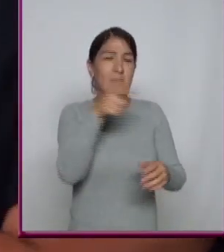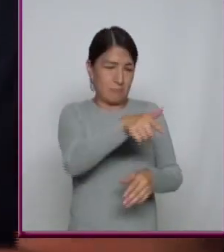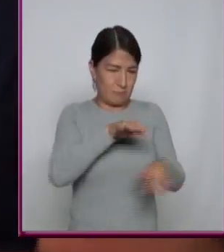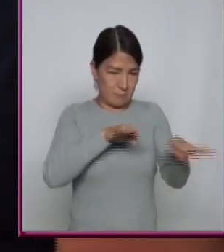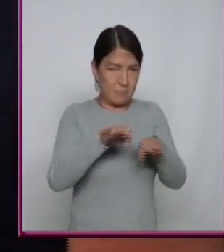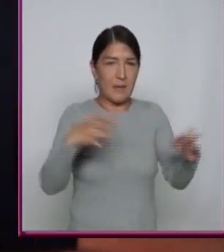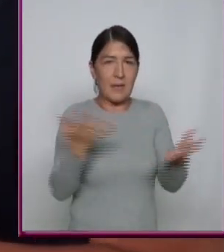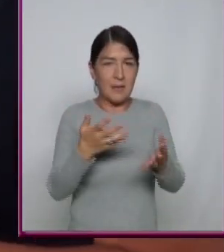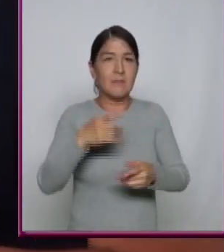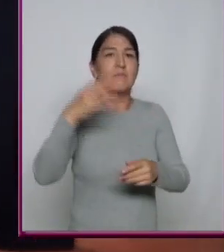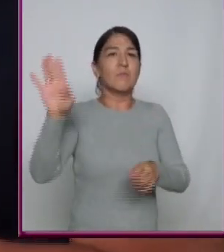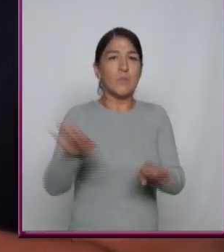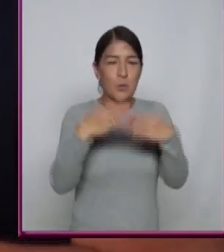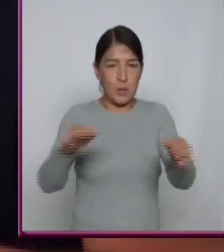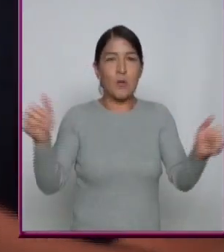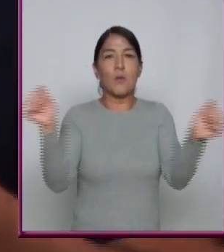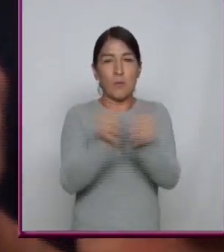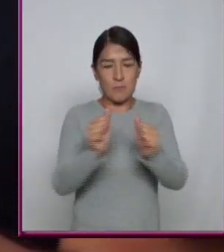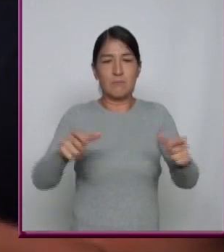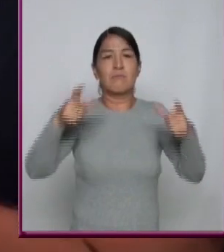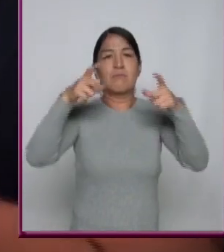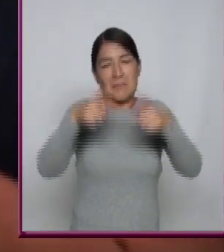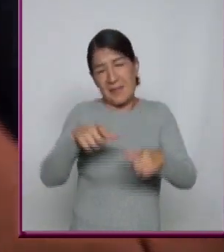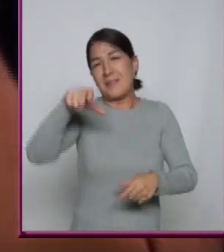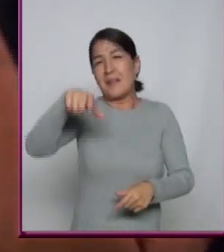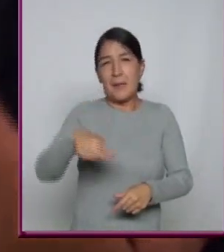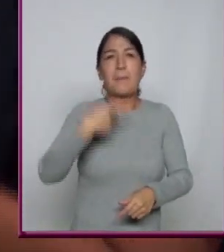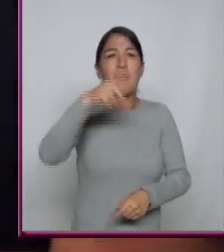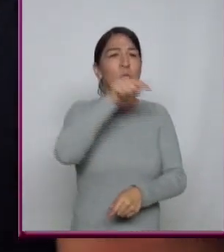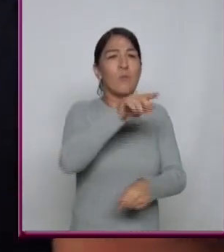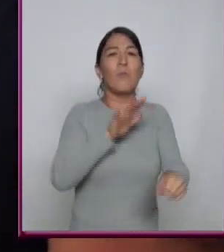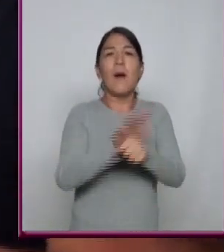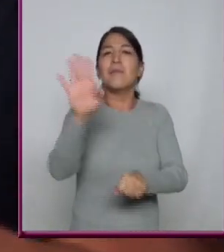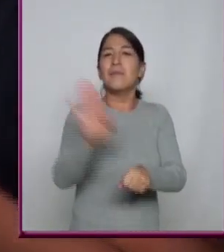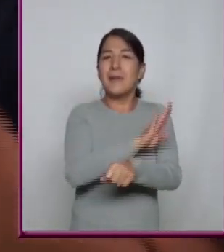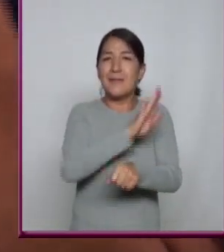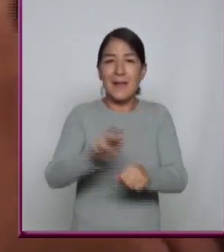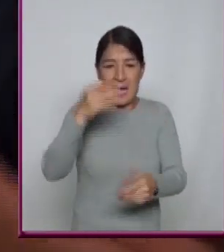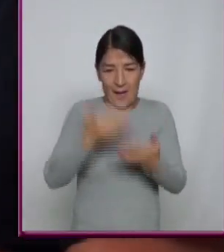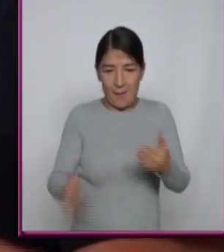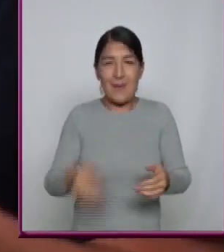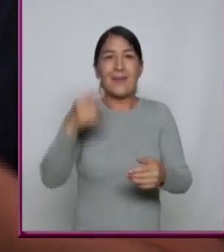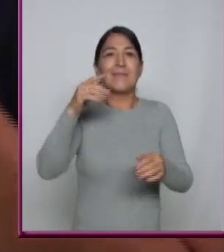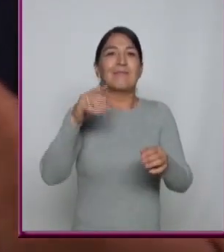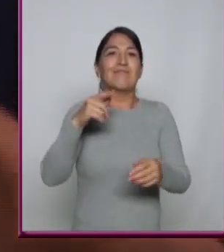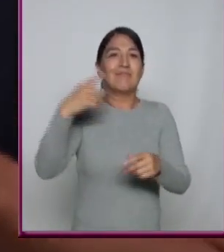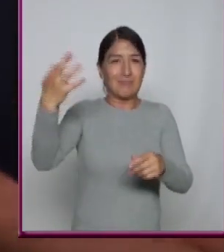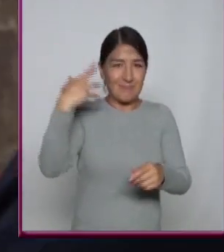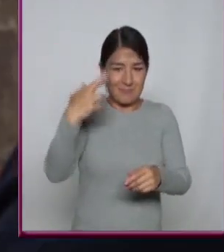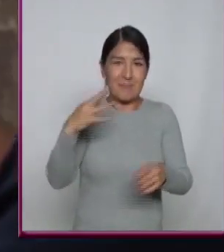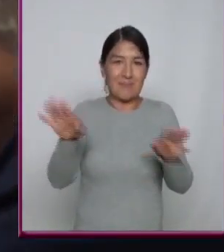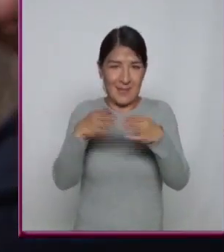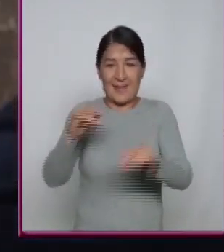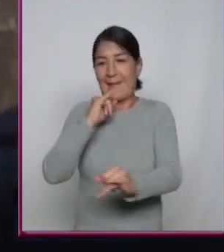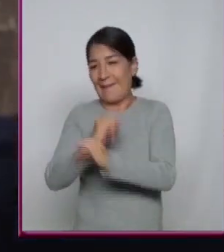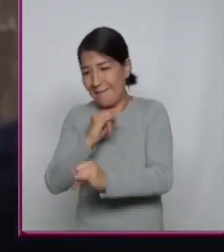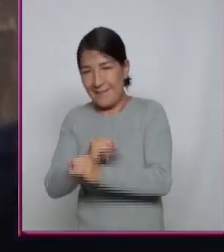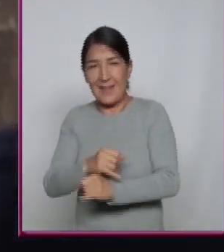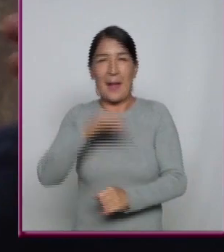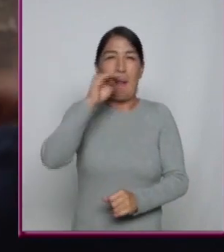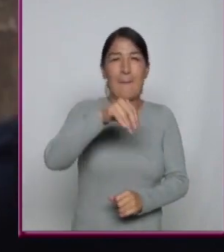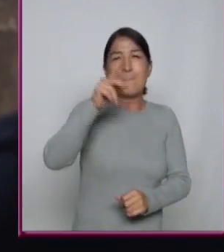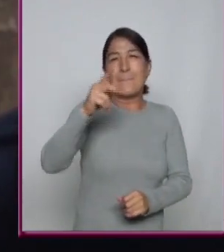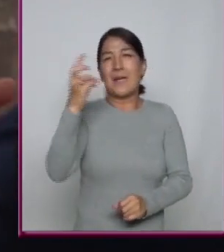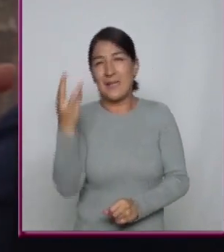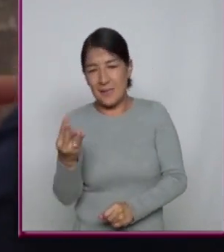la música en formato físico Pero ¿qué beneficios le ves ahora A la música en formato digital En MP3 Pero ahora